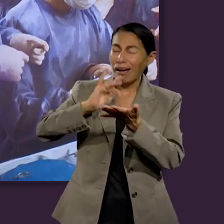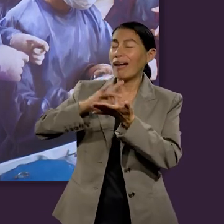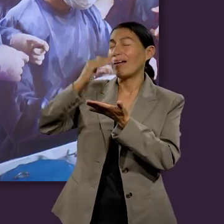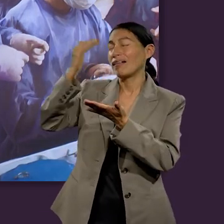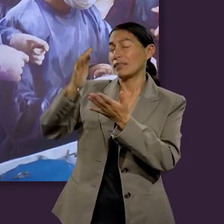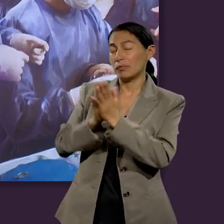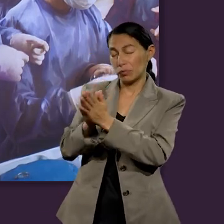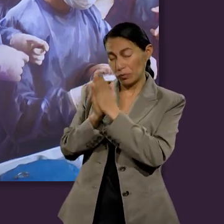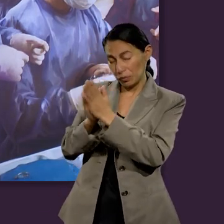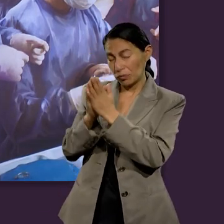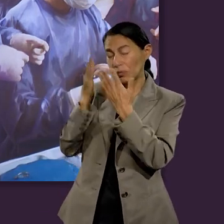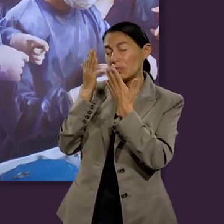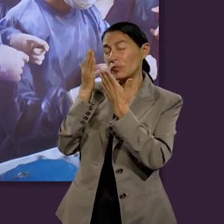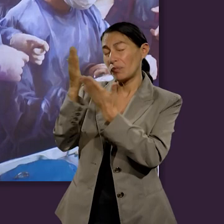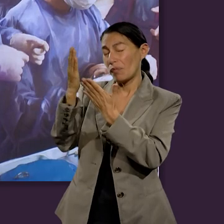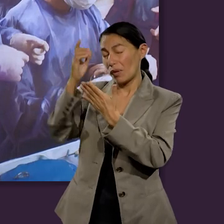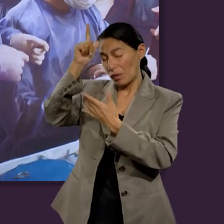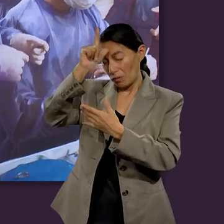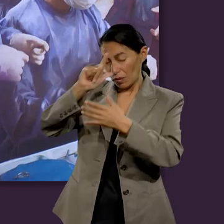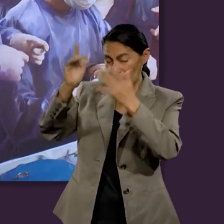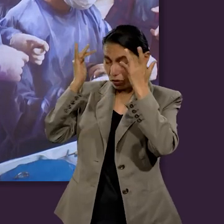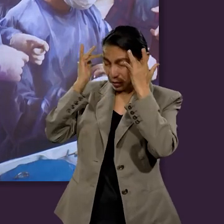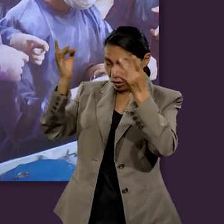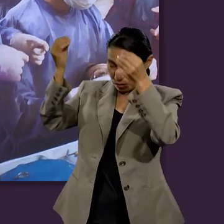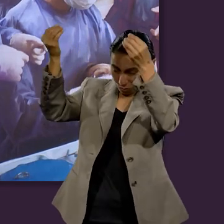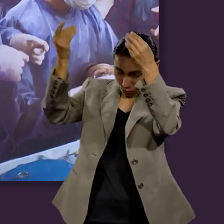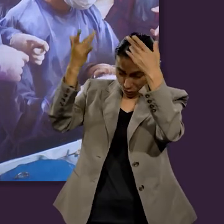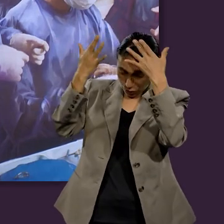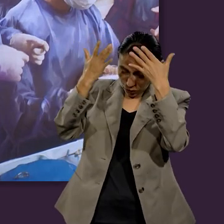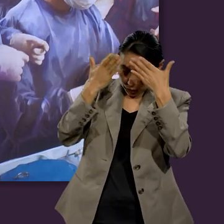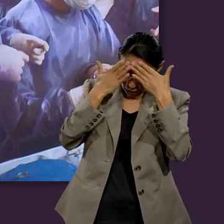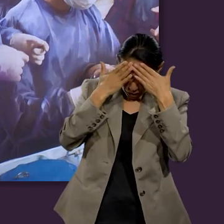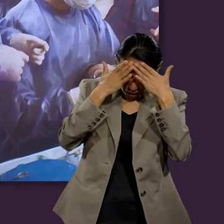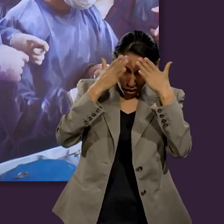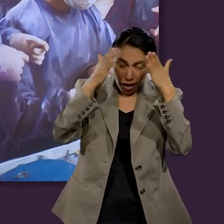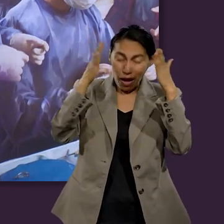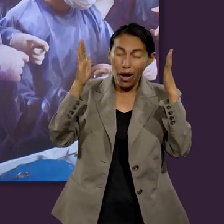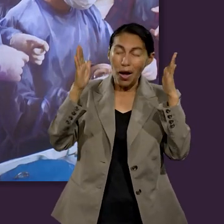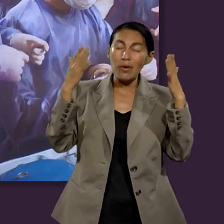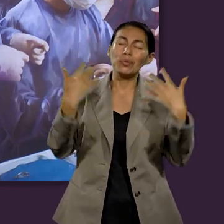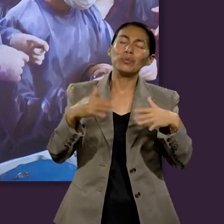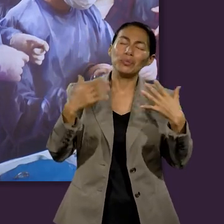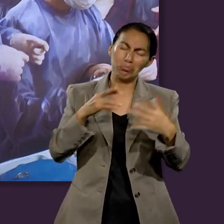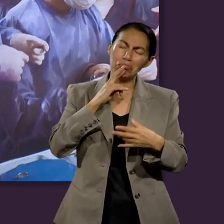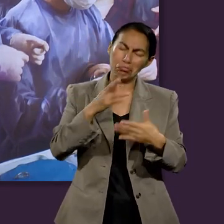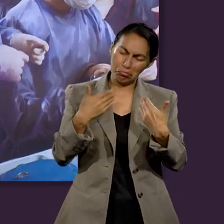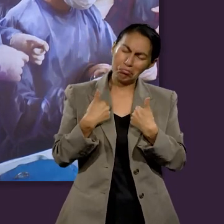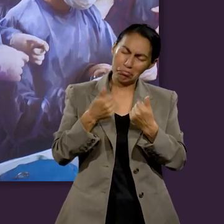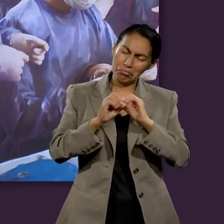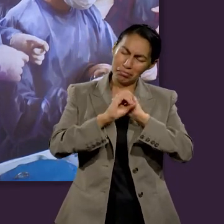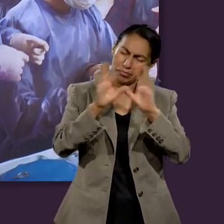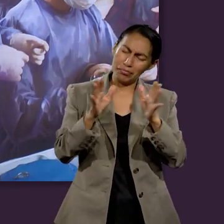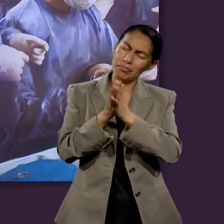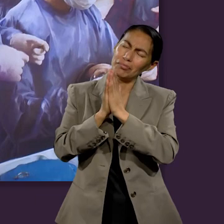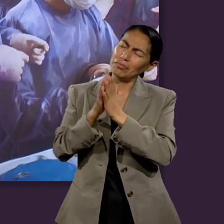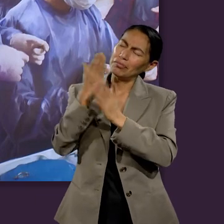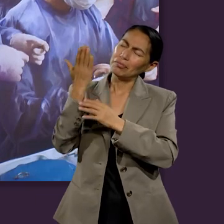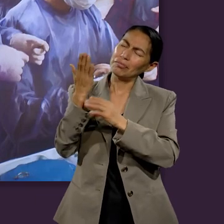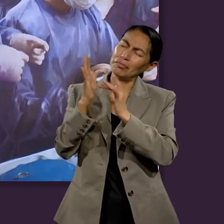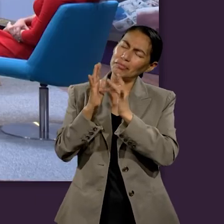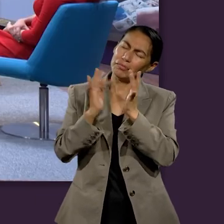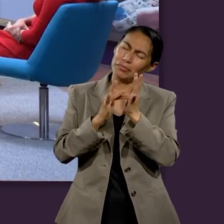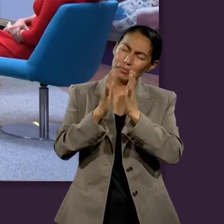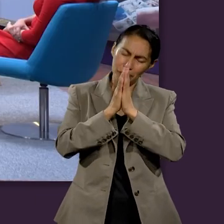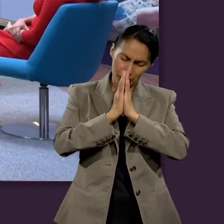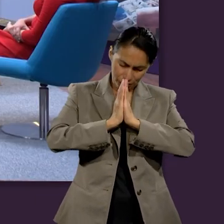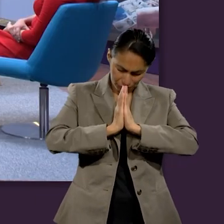estudiamos, te pedimos que tu Espíritu Santo nos ilumine para que podamos responder las preguntas que nos plantea este estudio. Te lo pedimos